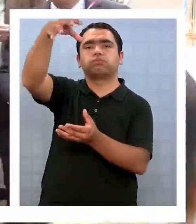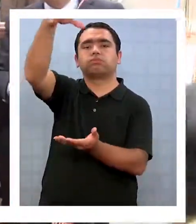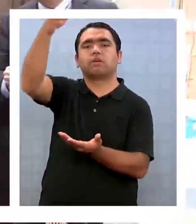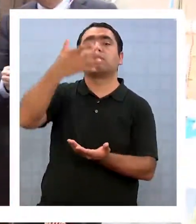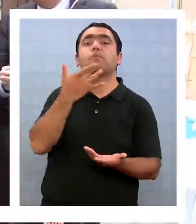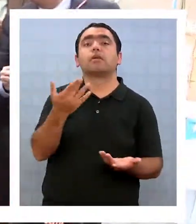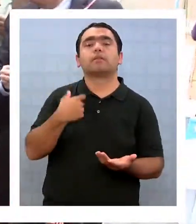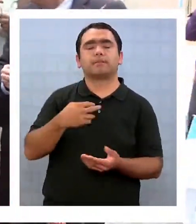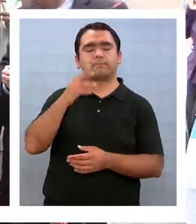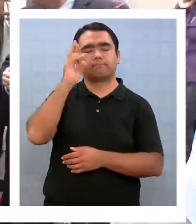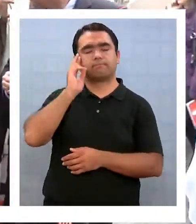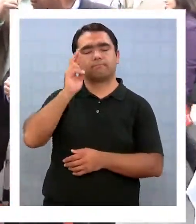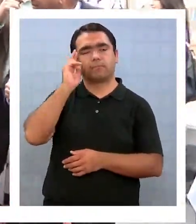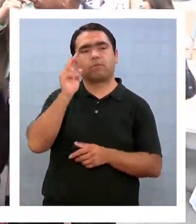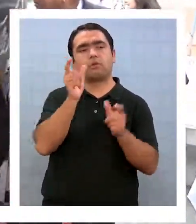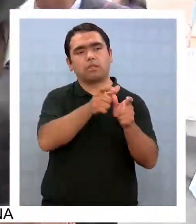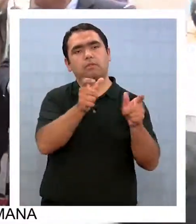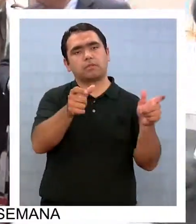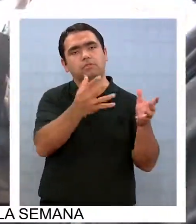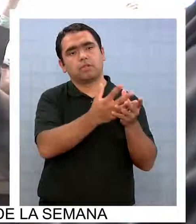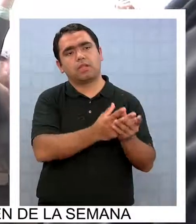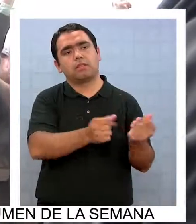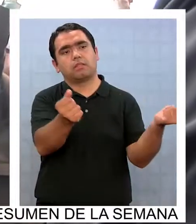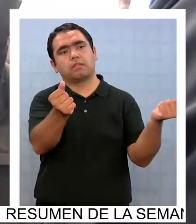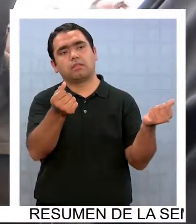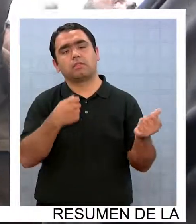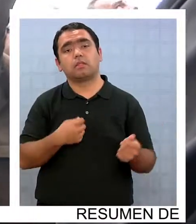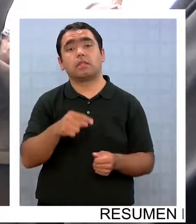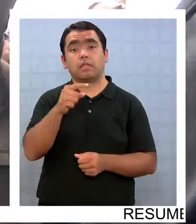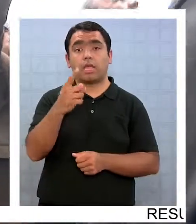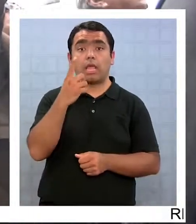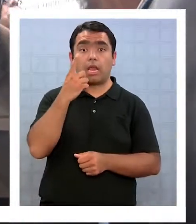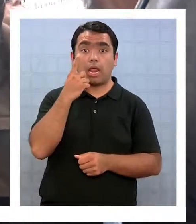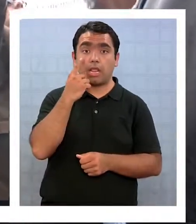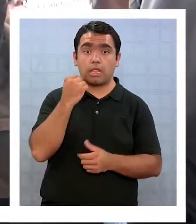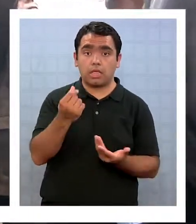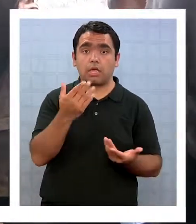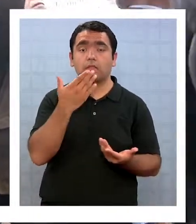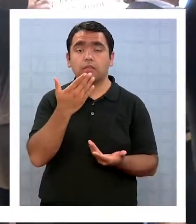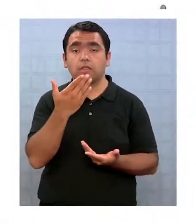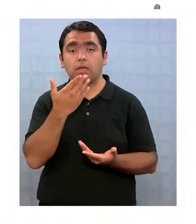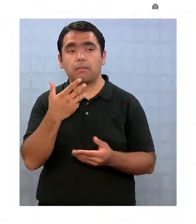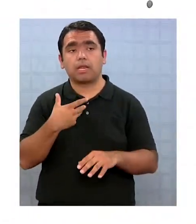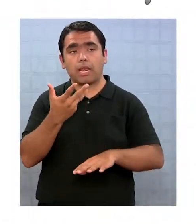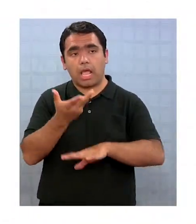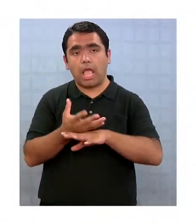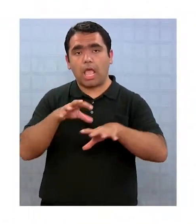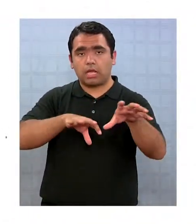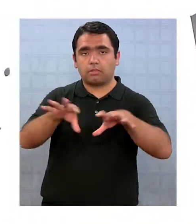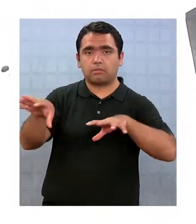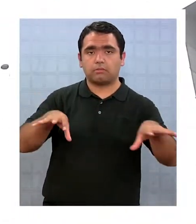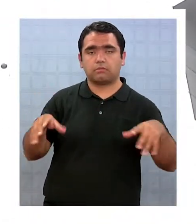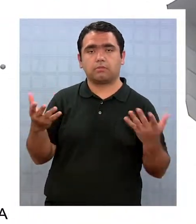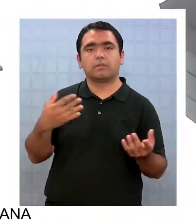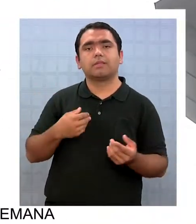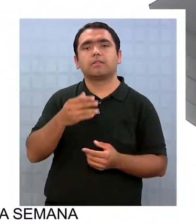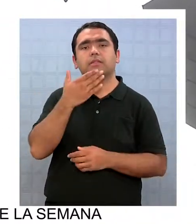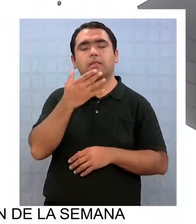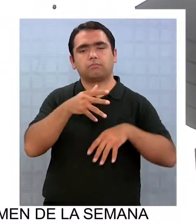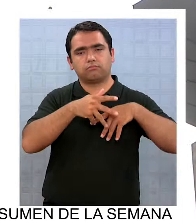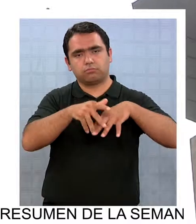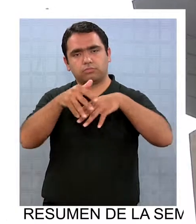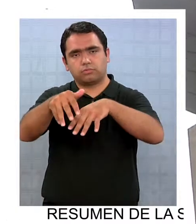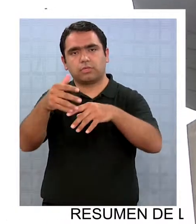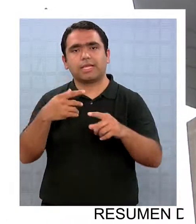desaparecidos, aunque en el curso del día hubo otras manifestaciones culminando la jornada en el mausoleo del cementerio para que